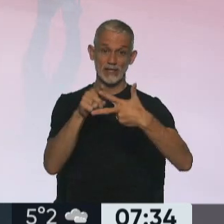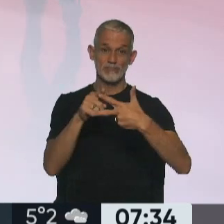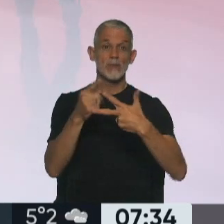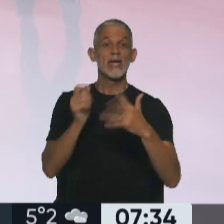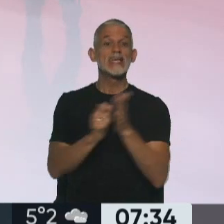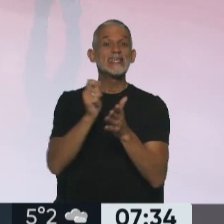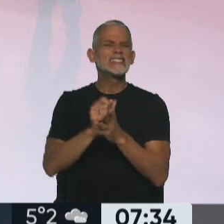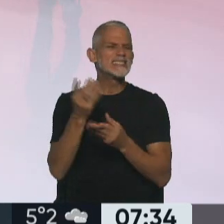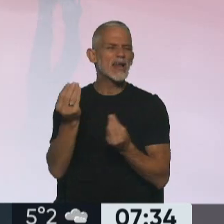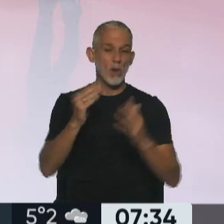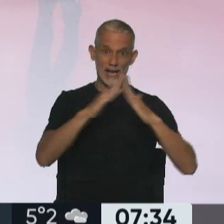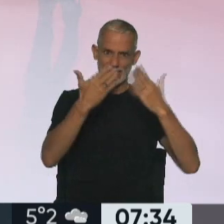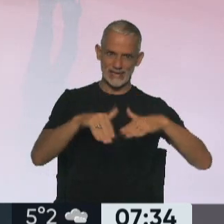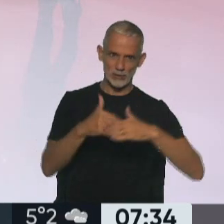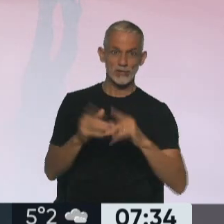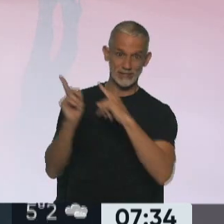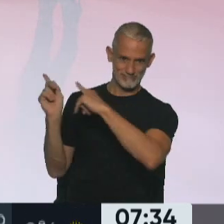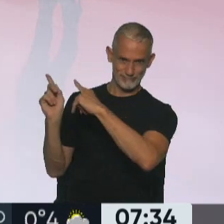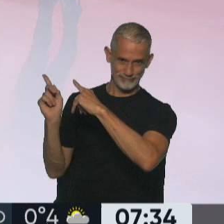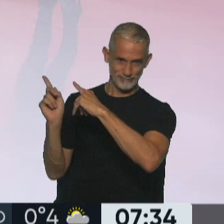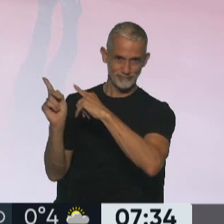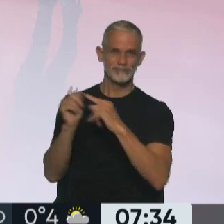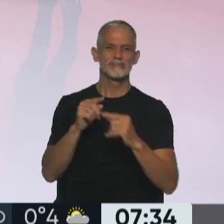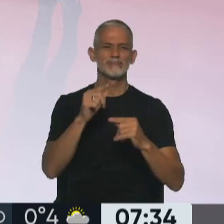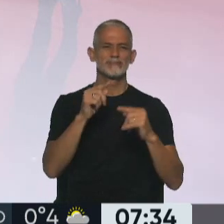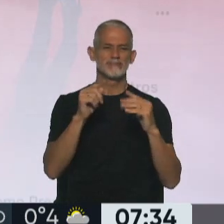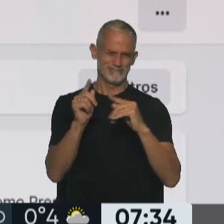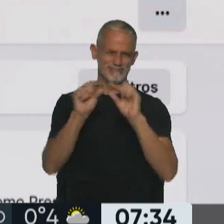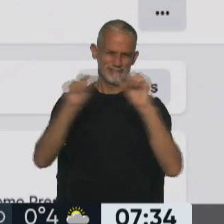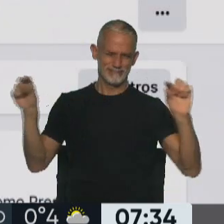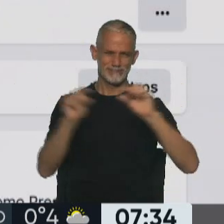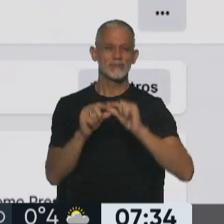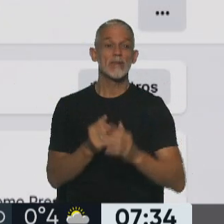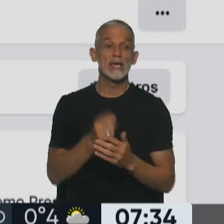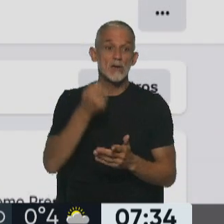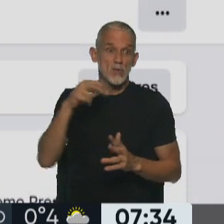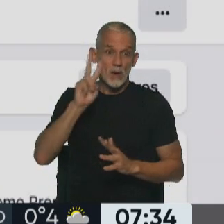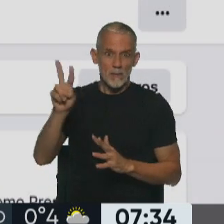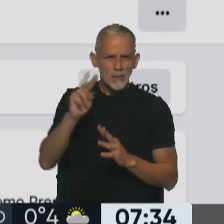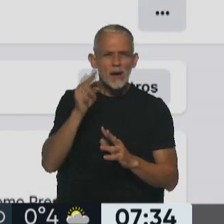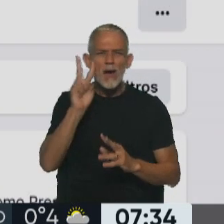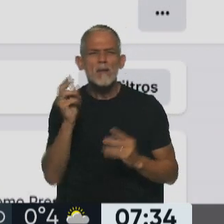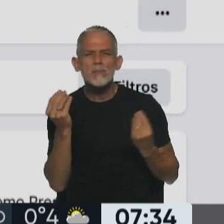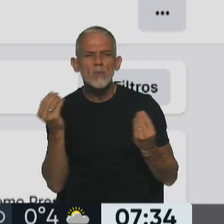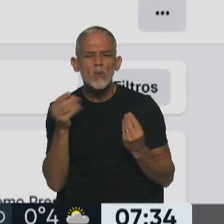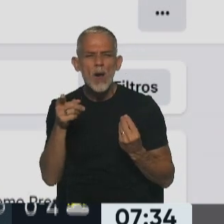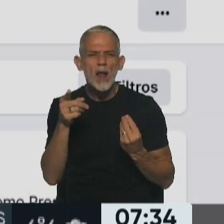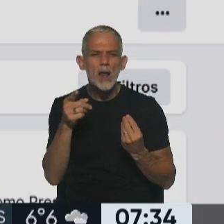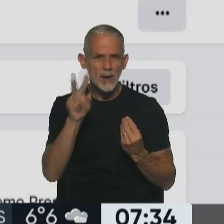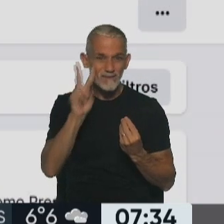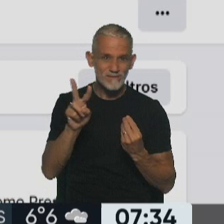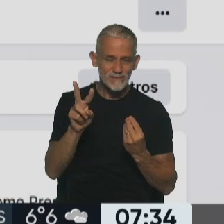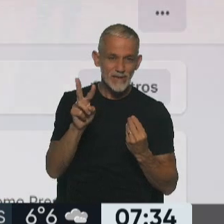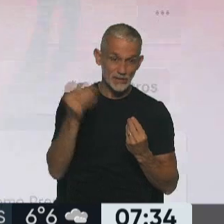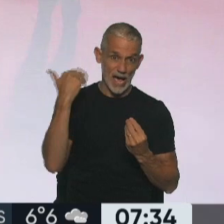Instagram, Casa Rosada, Casa Rosada Argentina. Y acá, si ustedes ingresan a la cuenta, van a ver que si